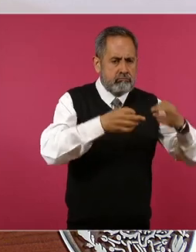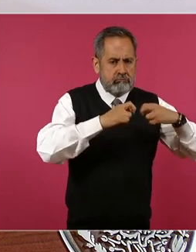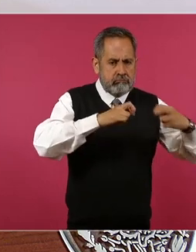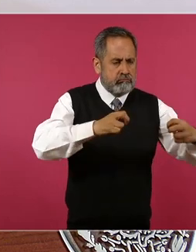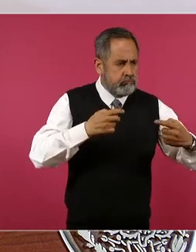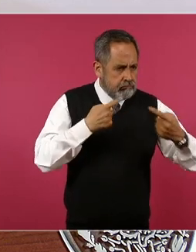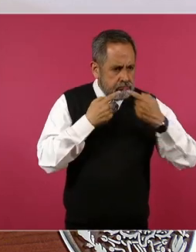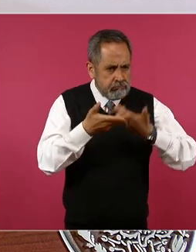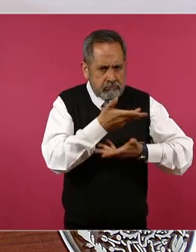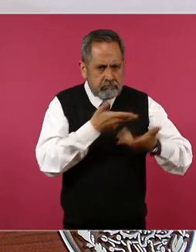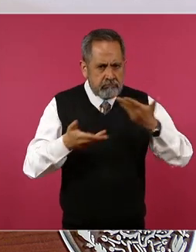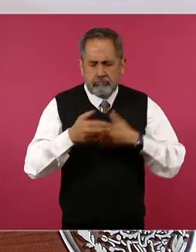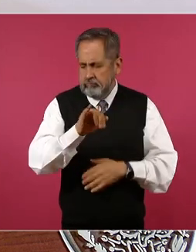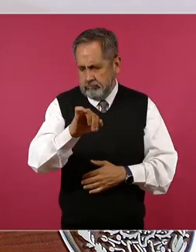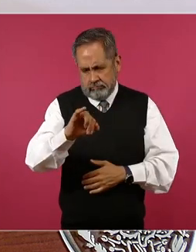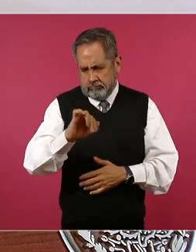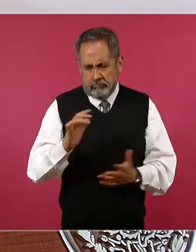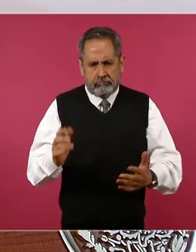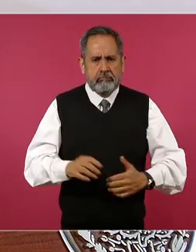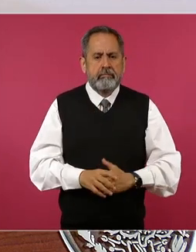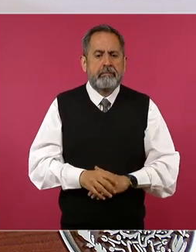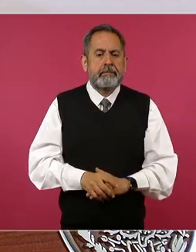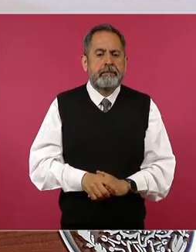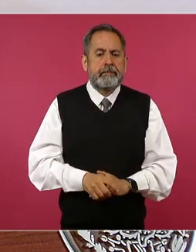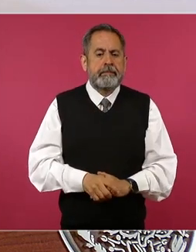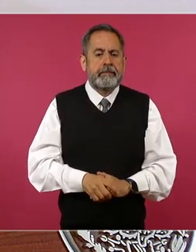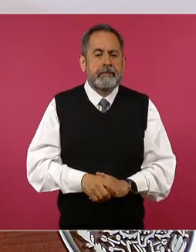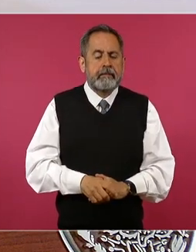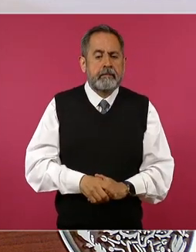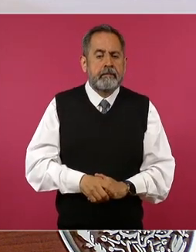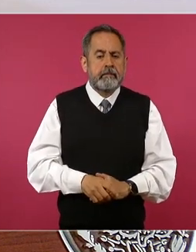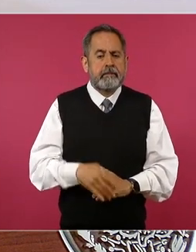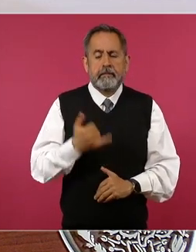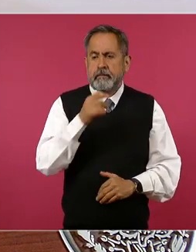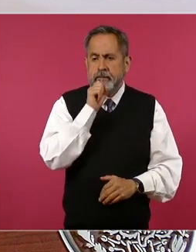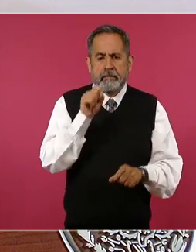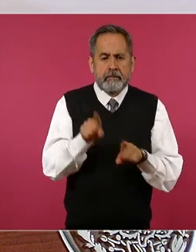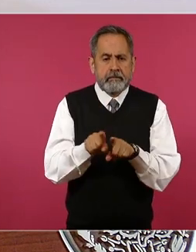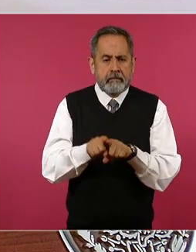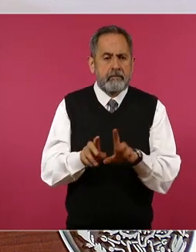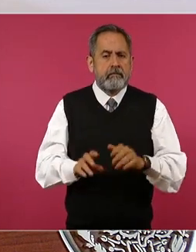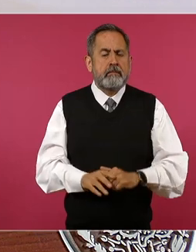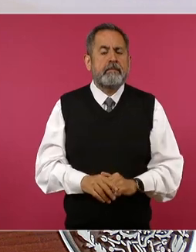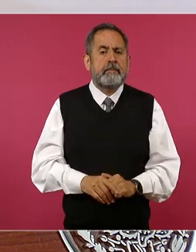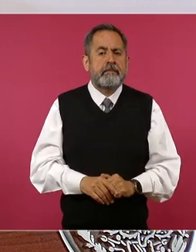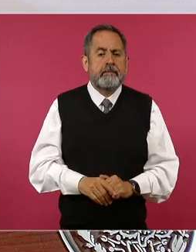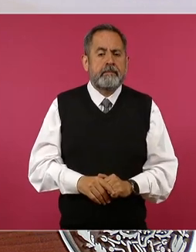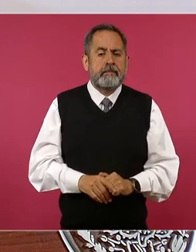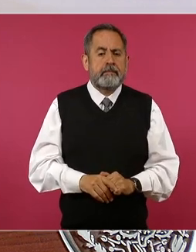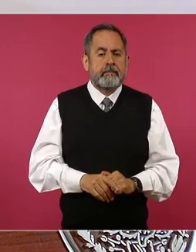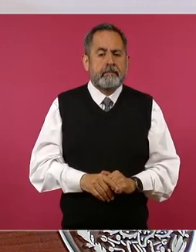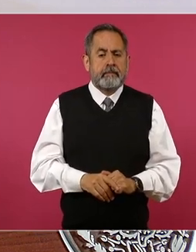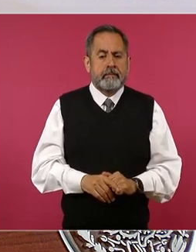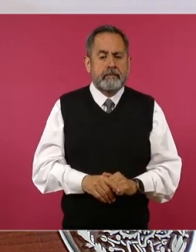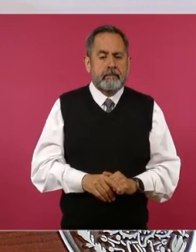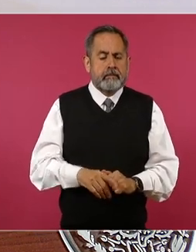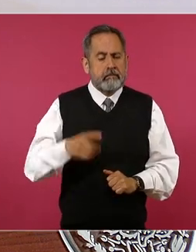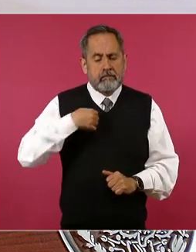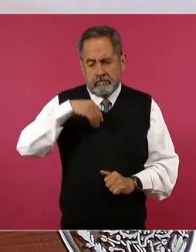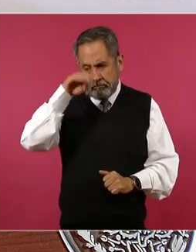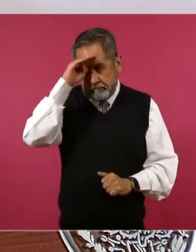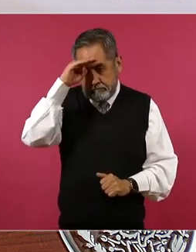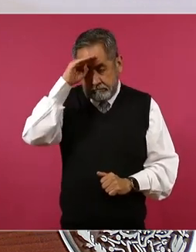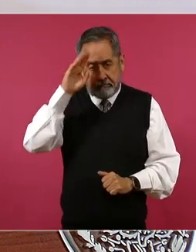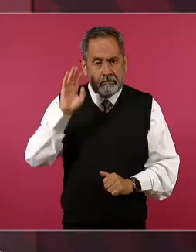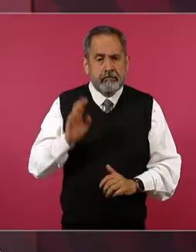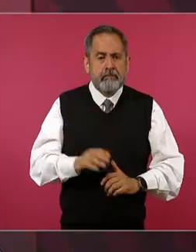y lo mismo considero que